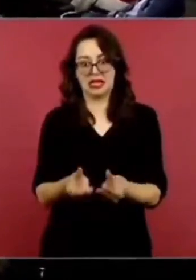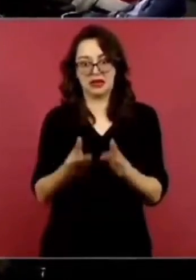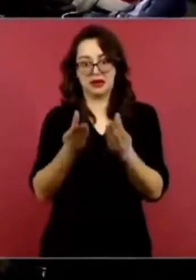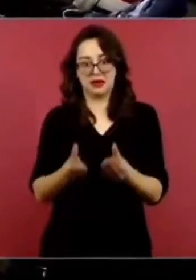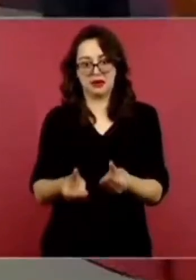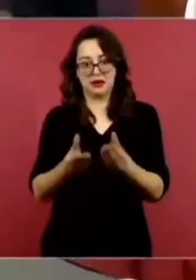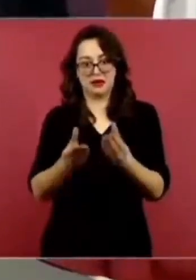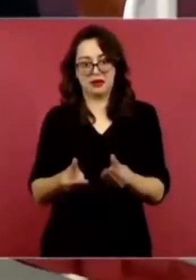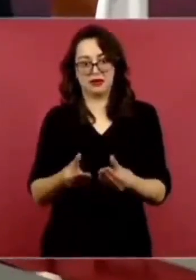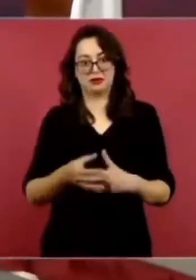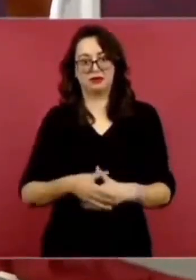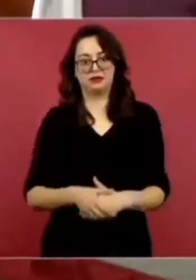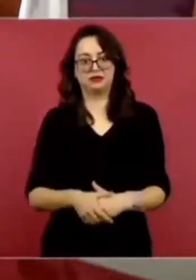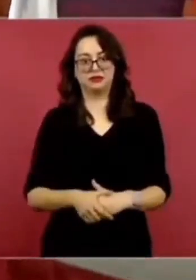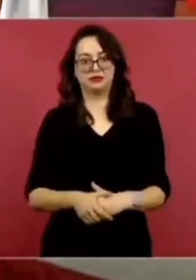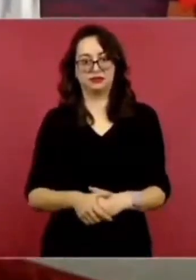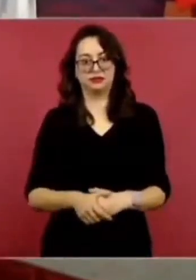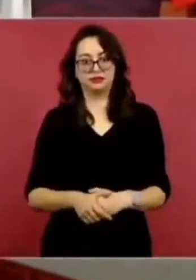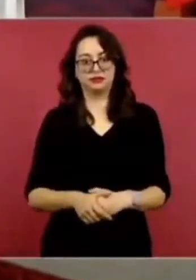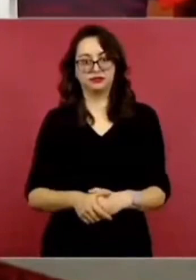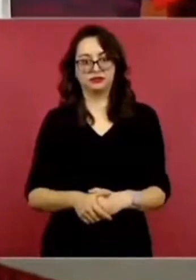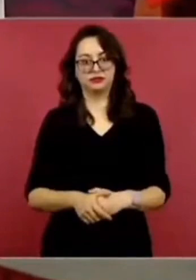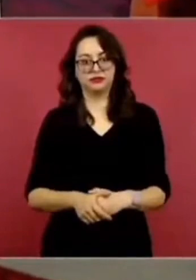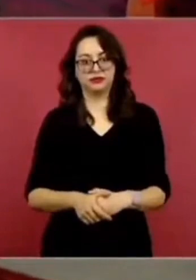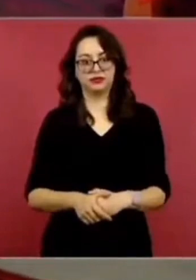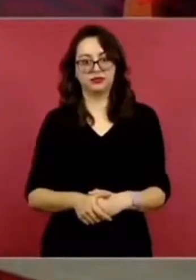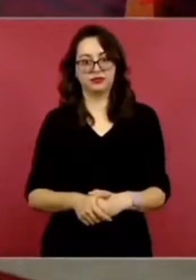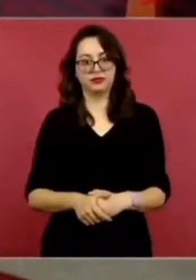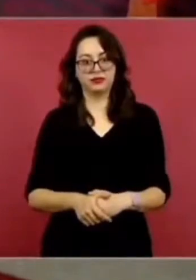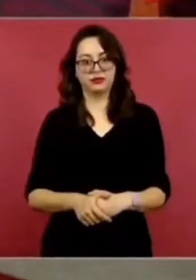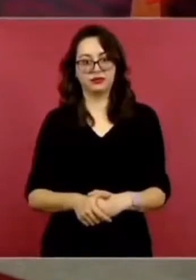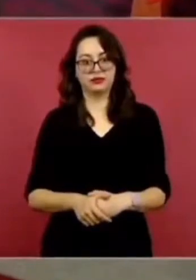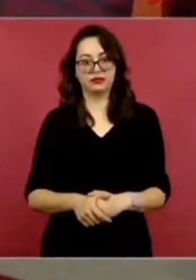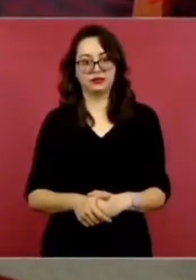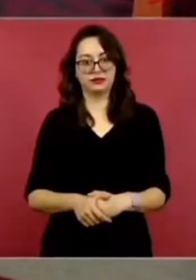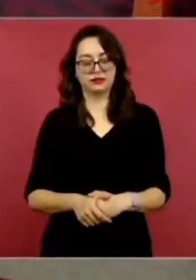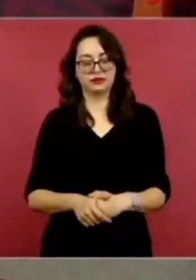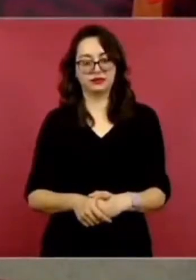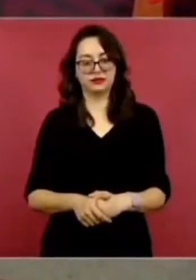Un placer para mí, regalarse la sala de cada, un placer.